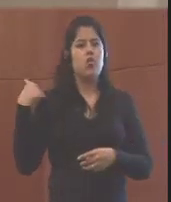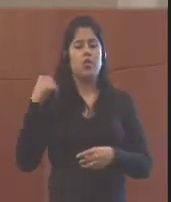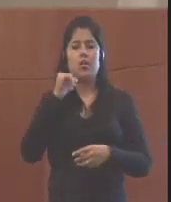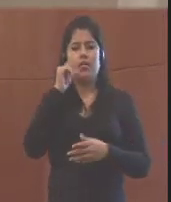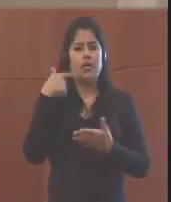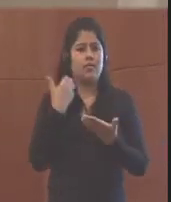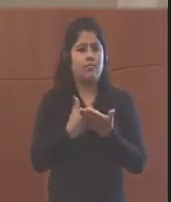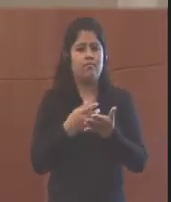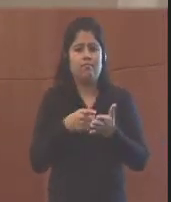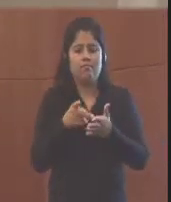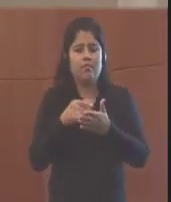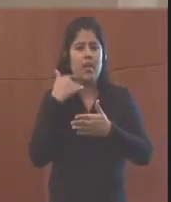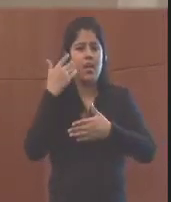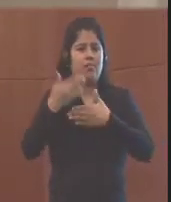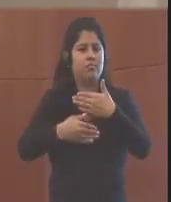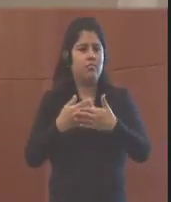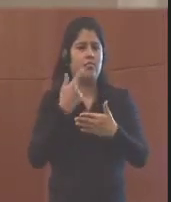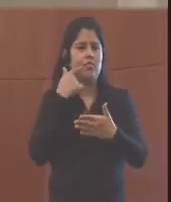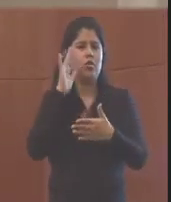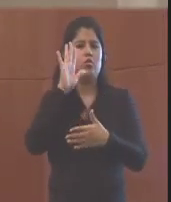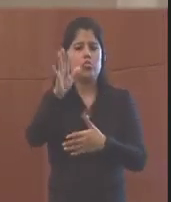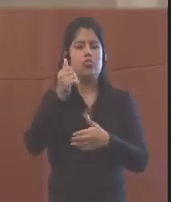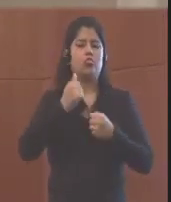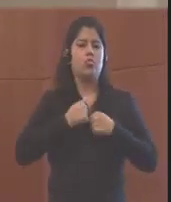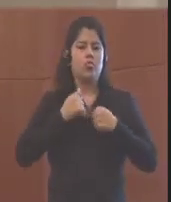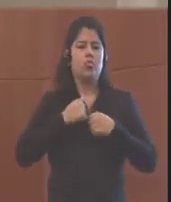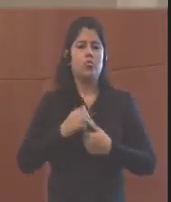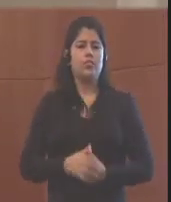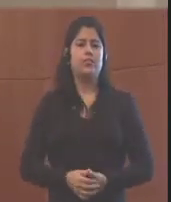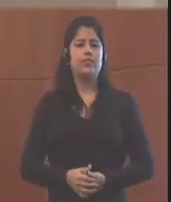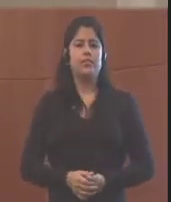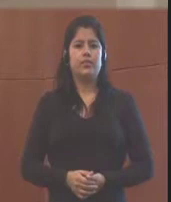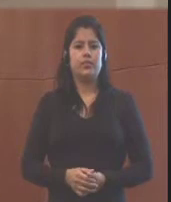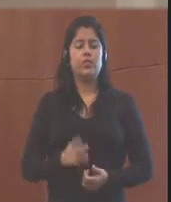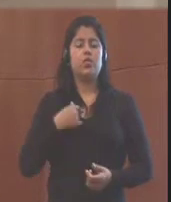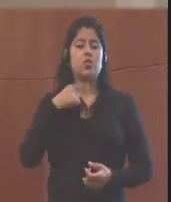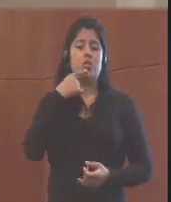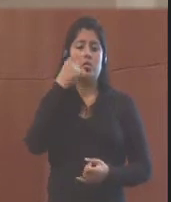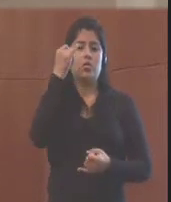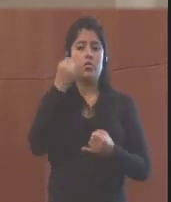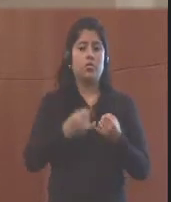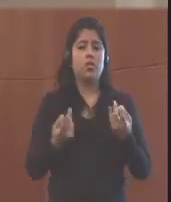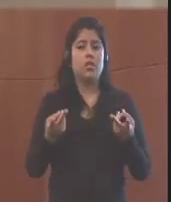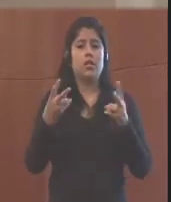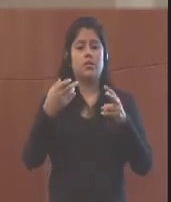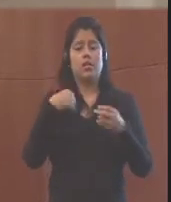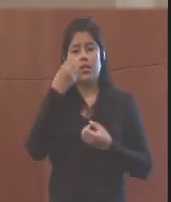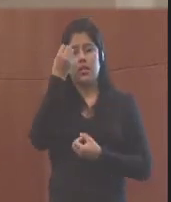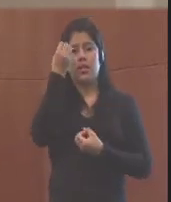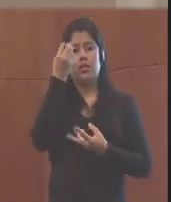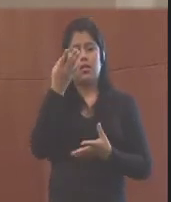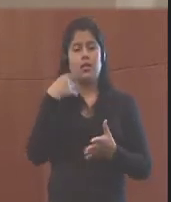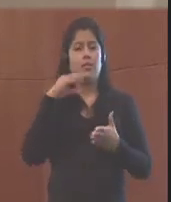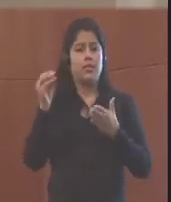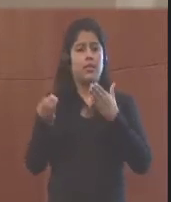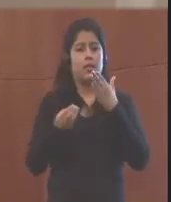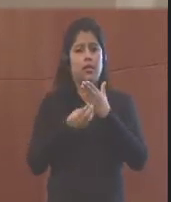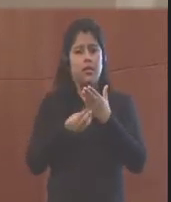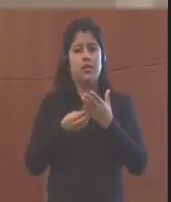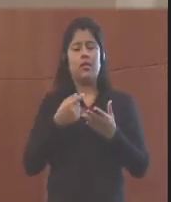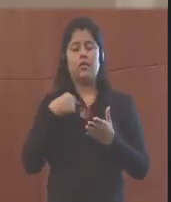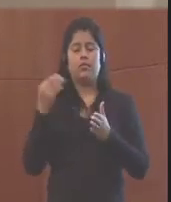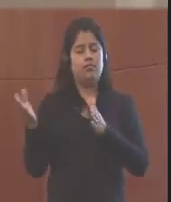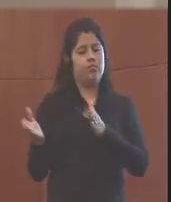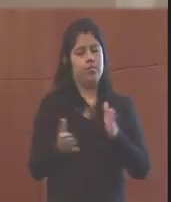recursos para desarrollar los suyos propios. Y lo último que quisiera mencionar, porque es parte de todo el trabajo que